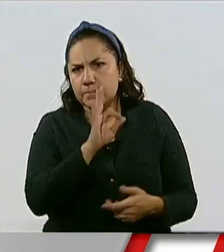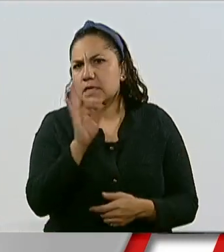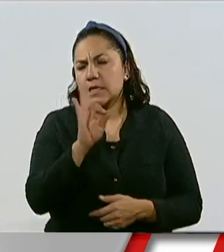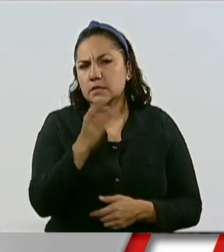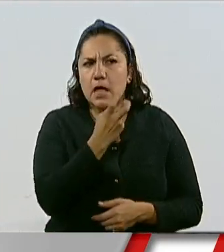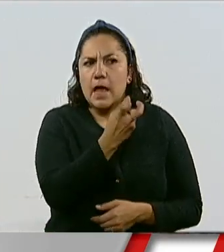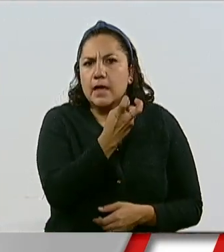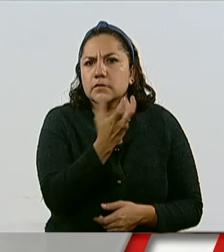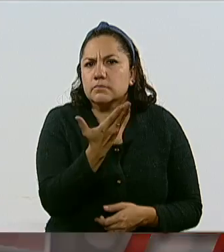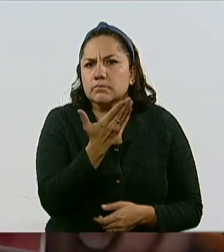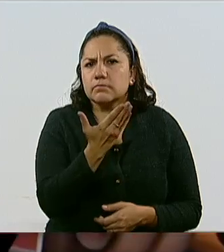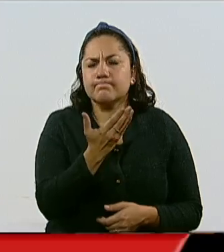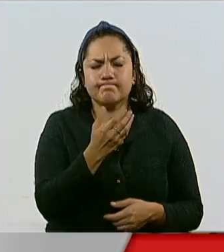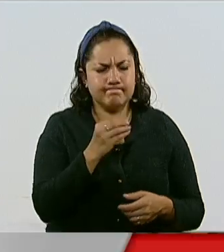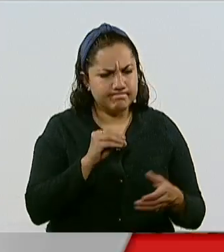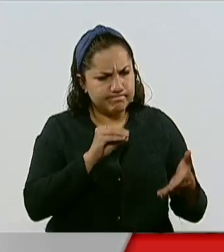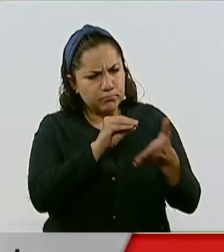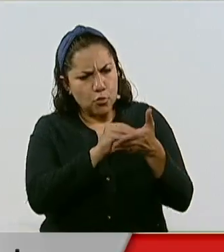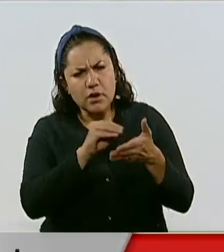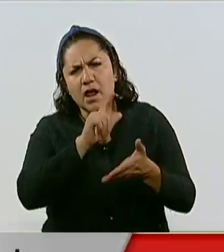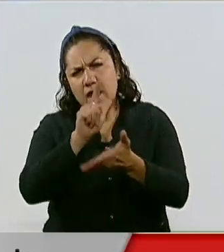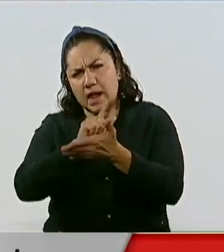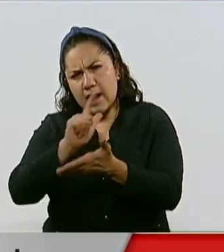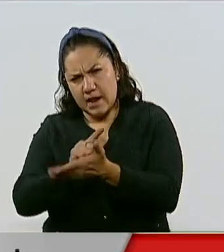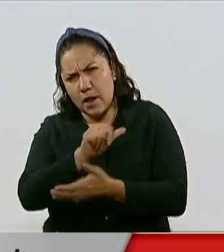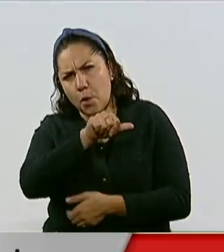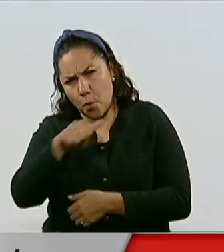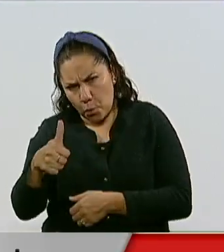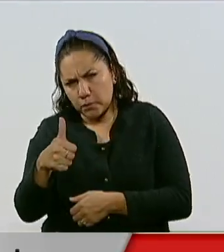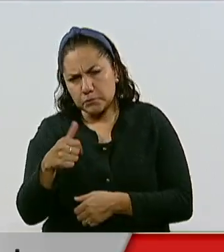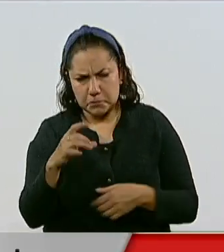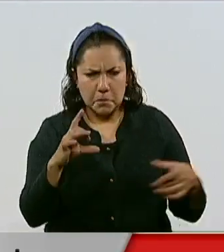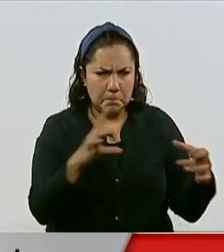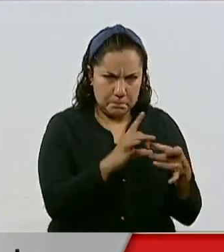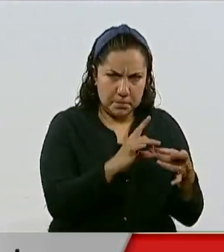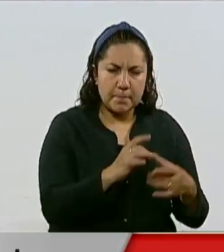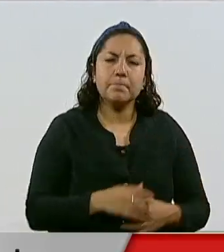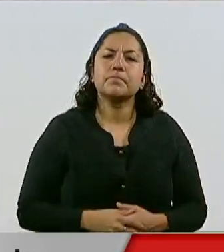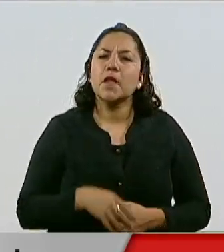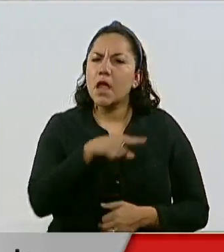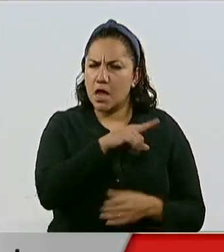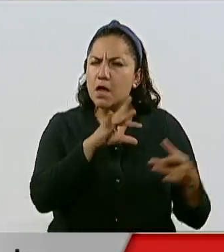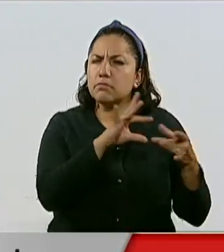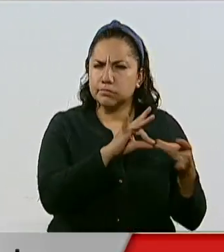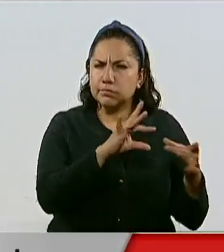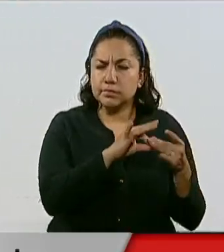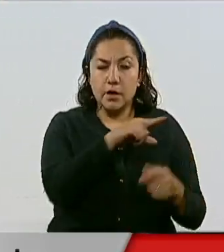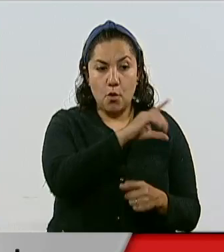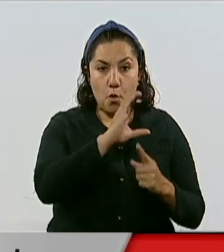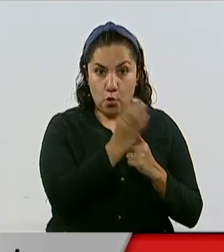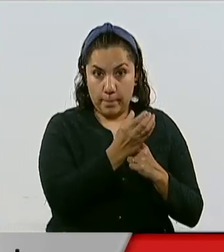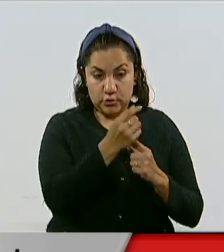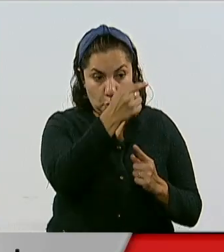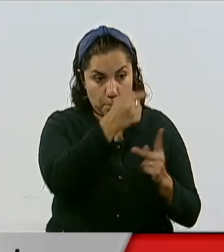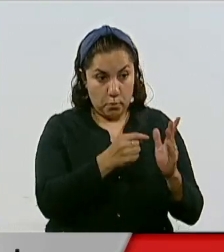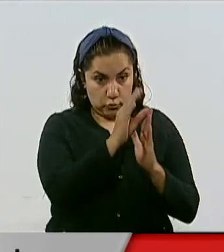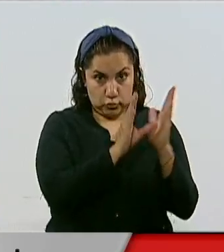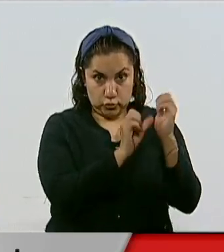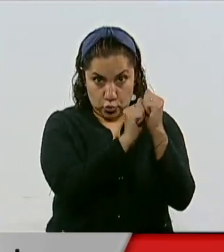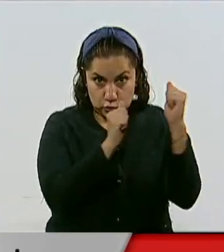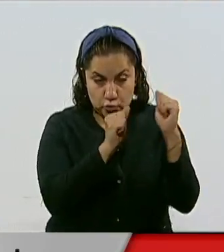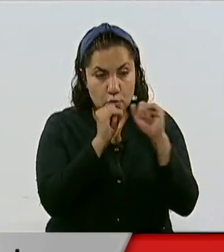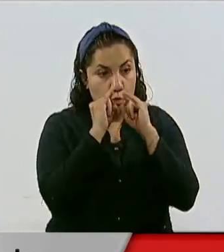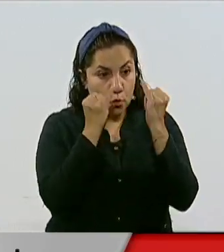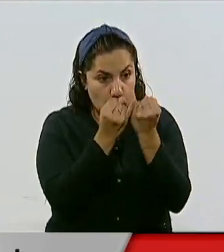en las leyes secundarias. Confirmó que será el próximo miércoles cuando se reúna la Comisión de Puntos Constitucionales